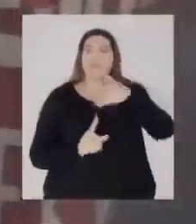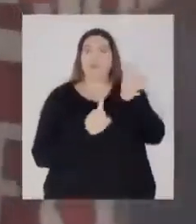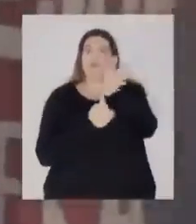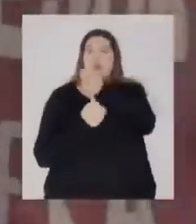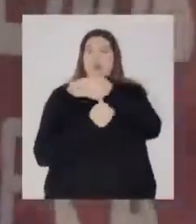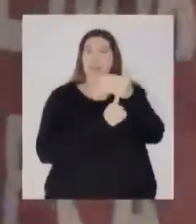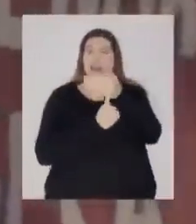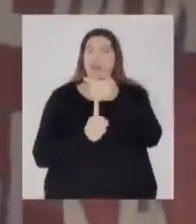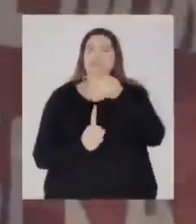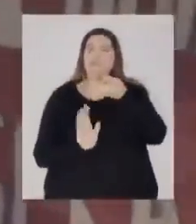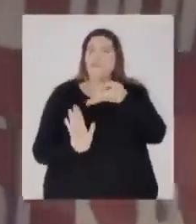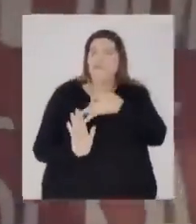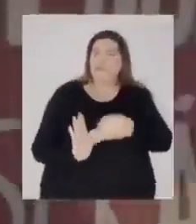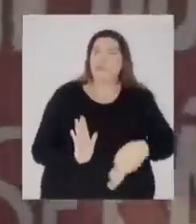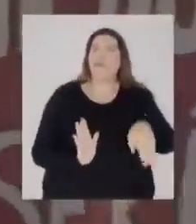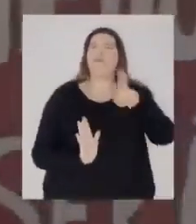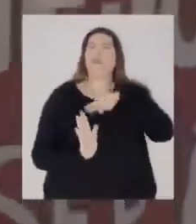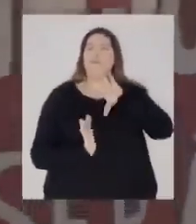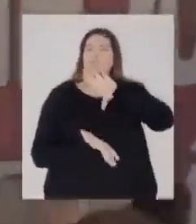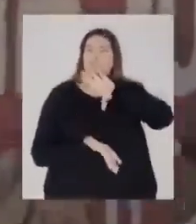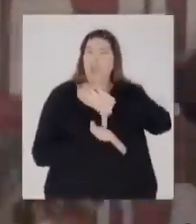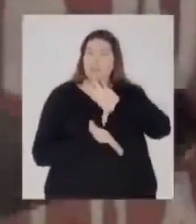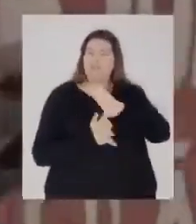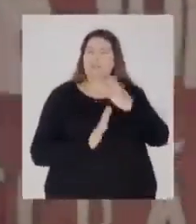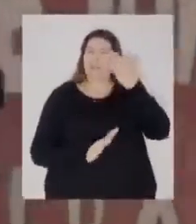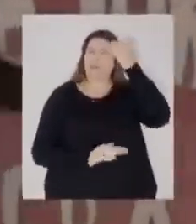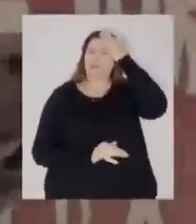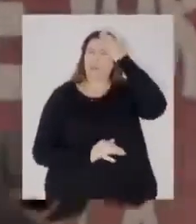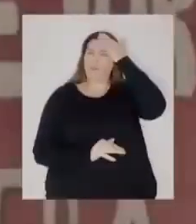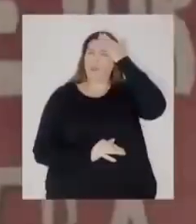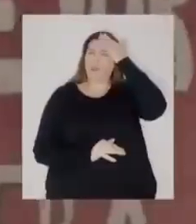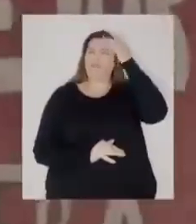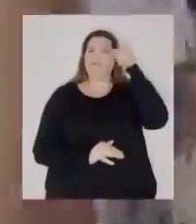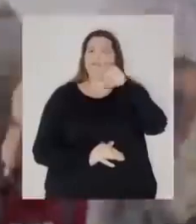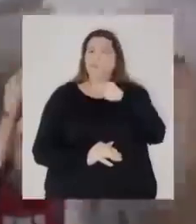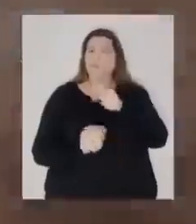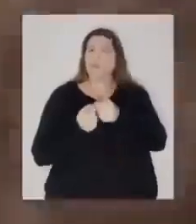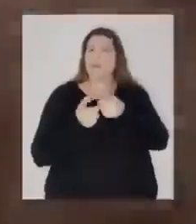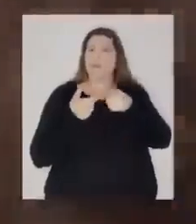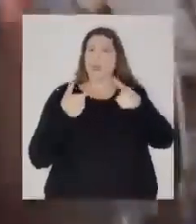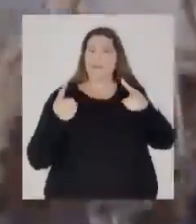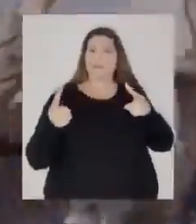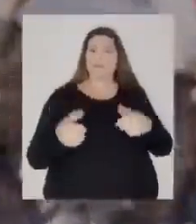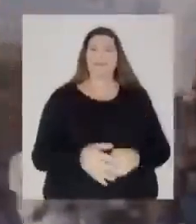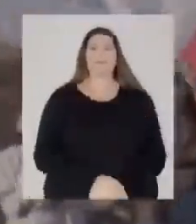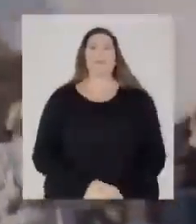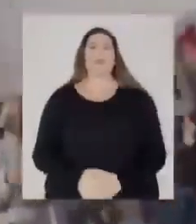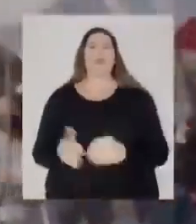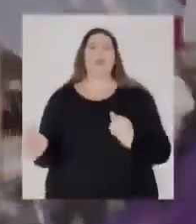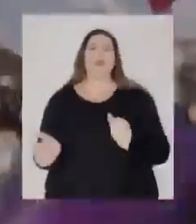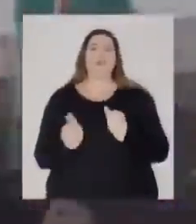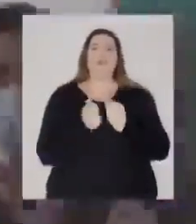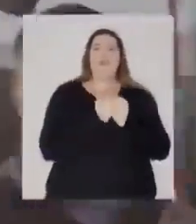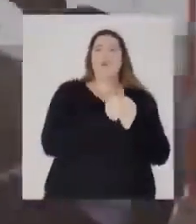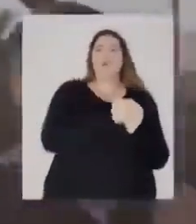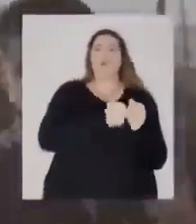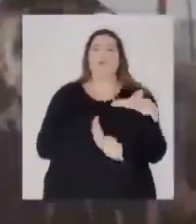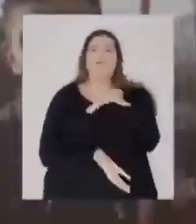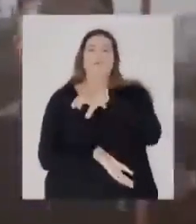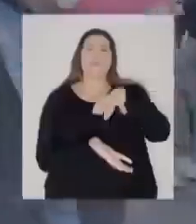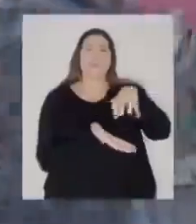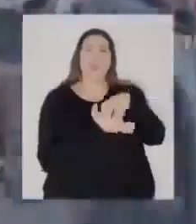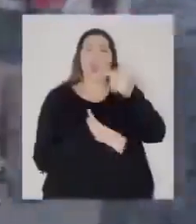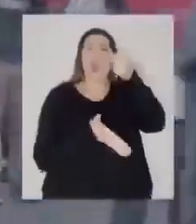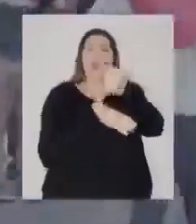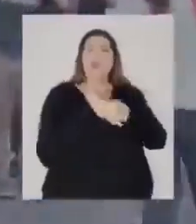reivindicación sí que es popular. Porque si no, no estaría aprendiendo. Junto a nuestro pueblo luchamos